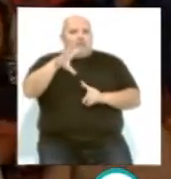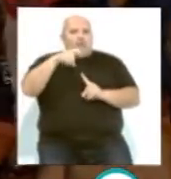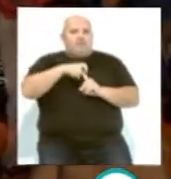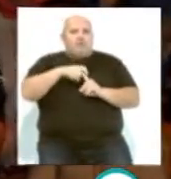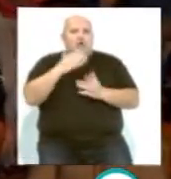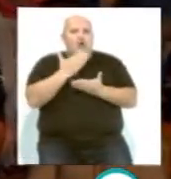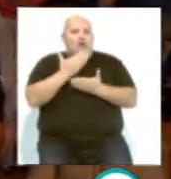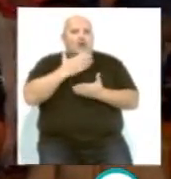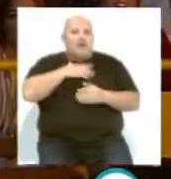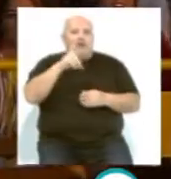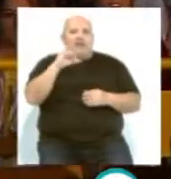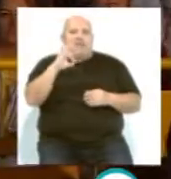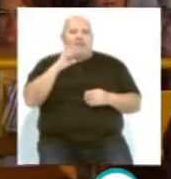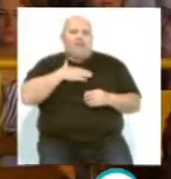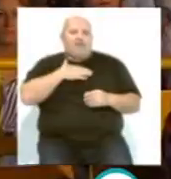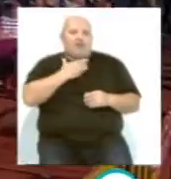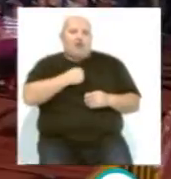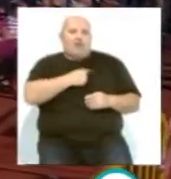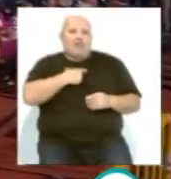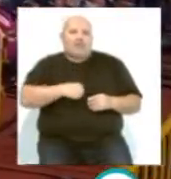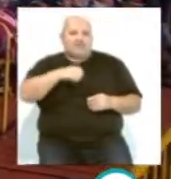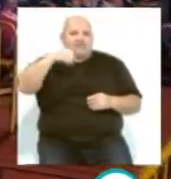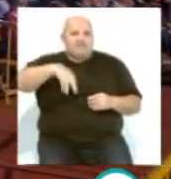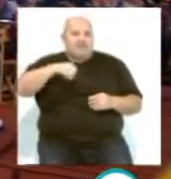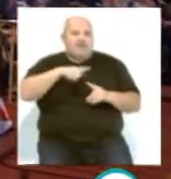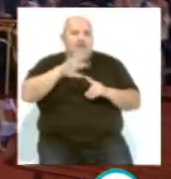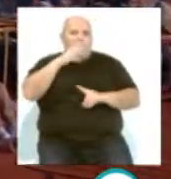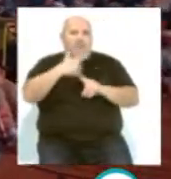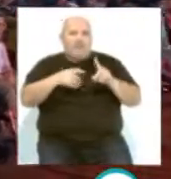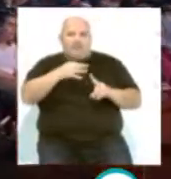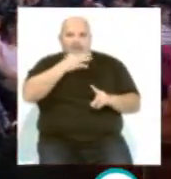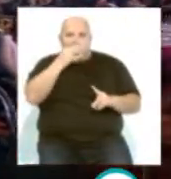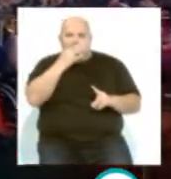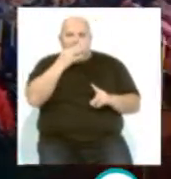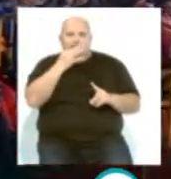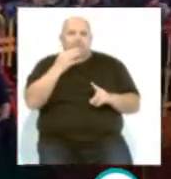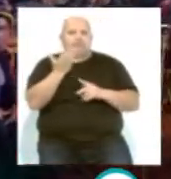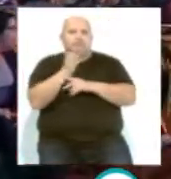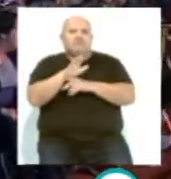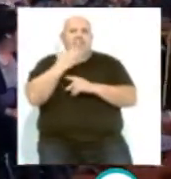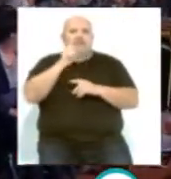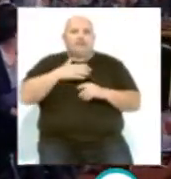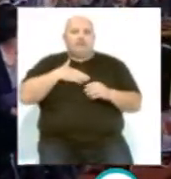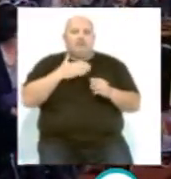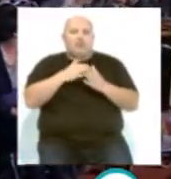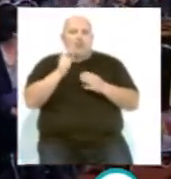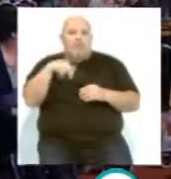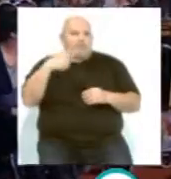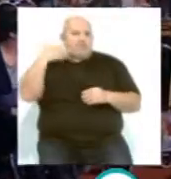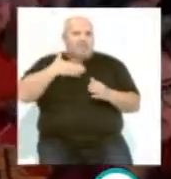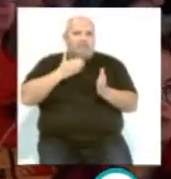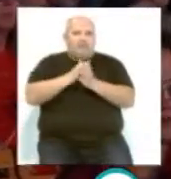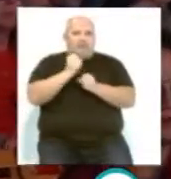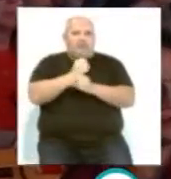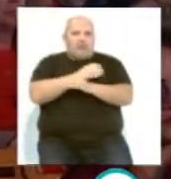mayo en el Colegio Liceo Sagrado Corazón de San Fernando a partir de las 5 y media de la tarde. Y estará presentado por Rubén López, Laura Jurado